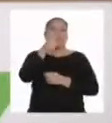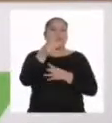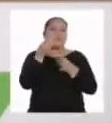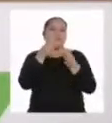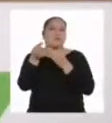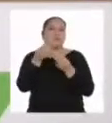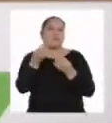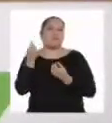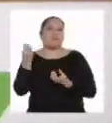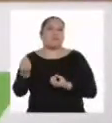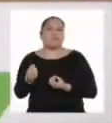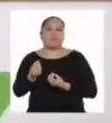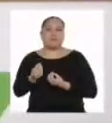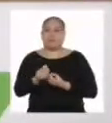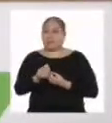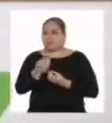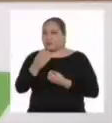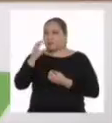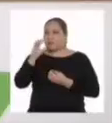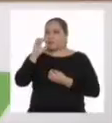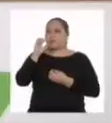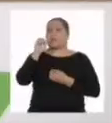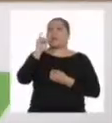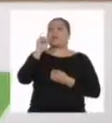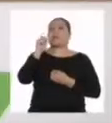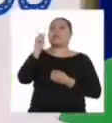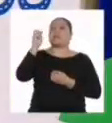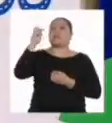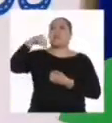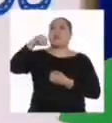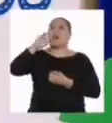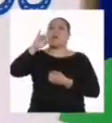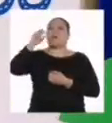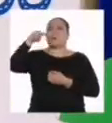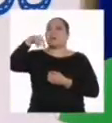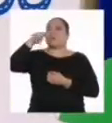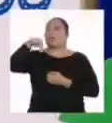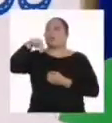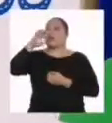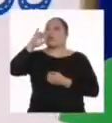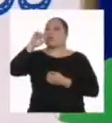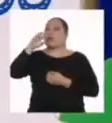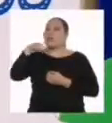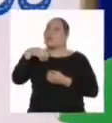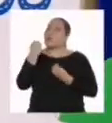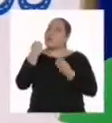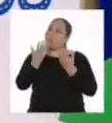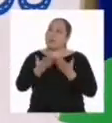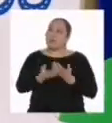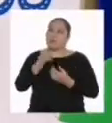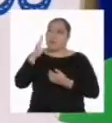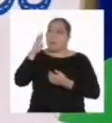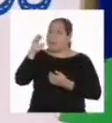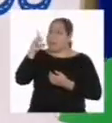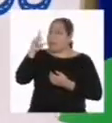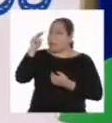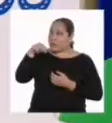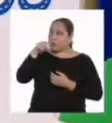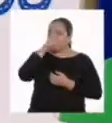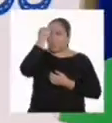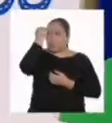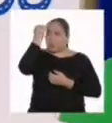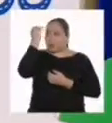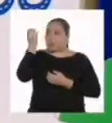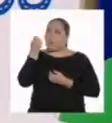explicarle sobre el sistema financiero y cómo funciona? Profesora, Belén nos contó que pedir un crédito fue su